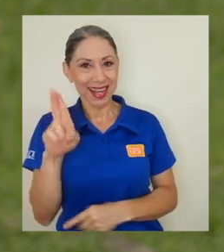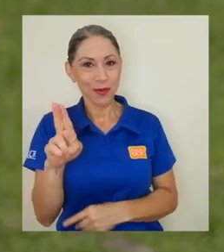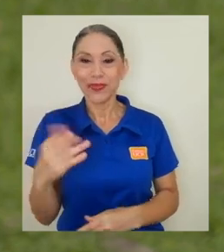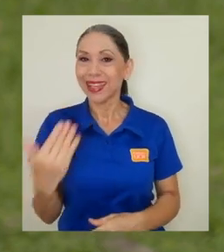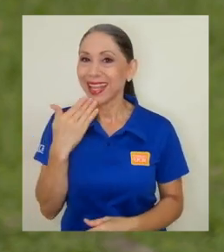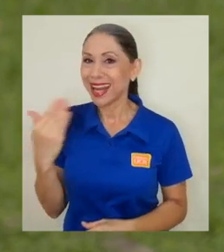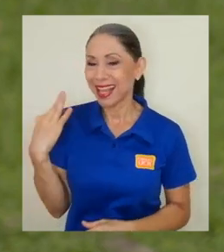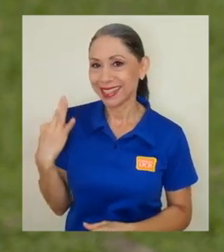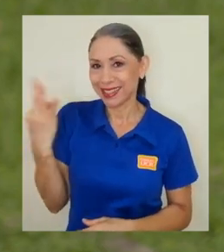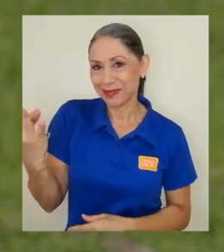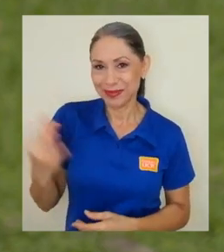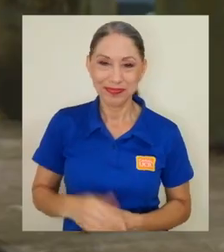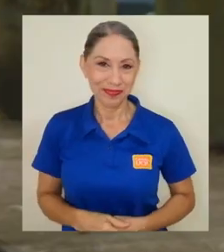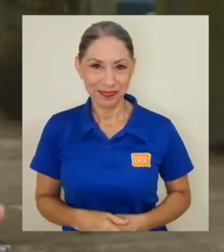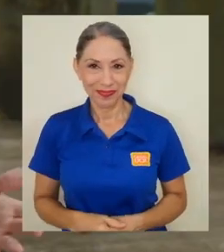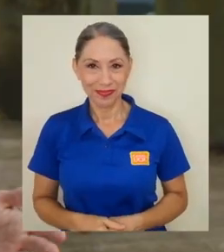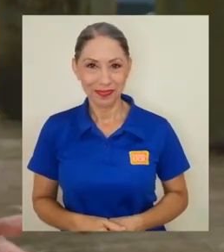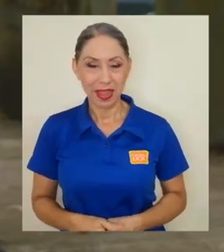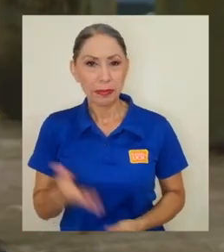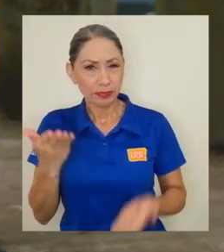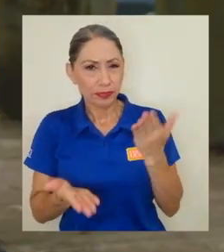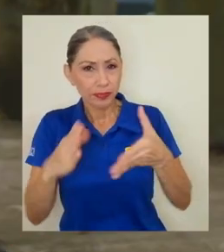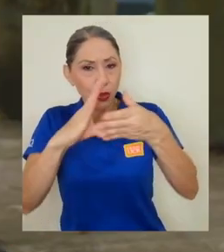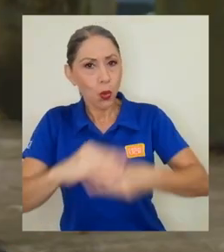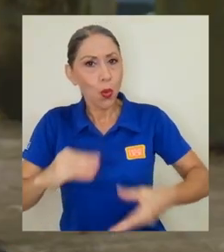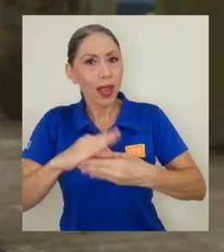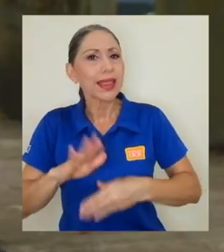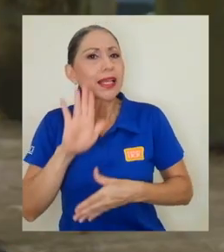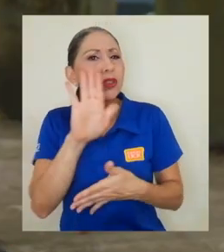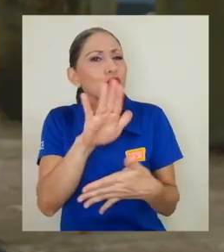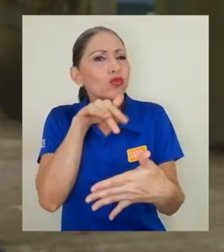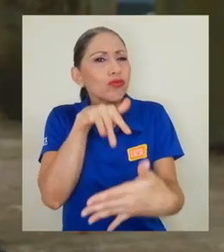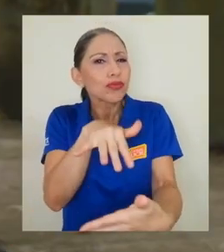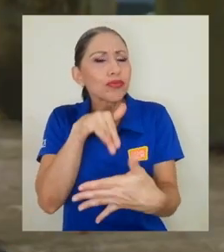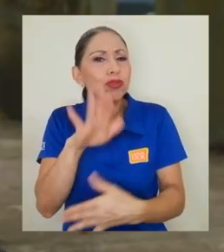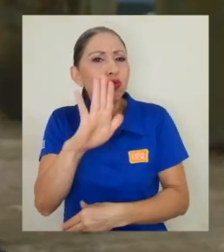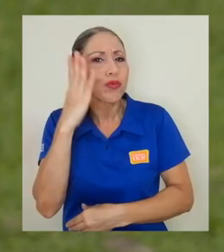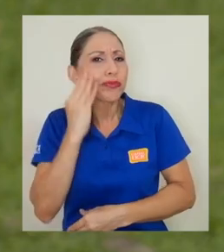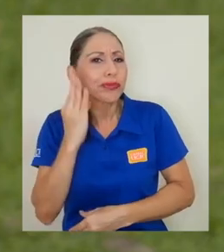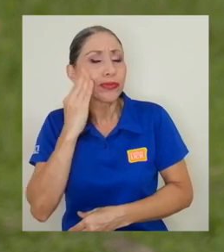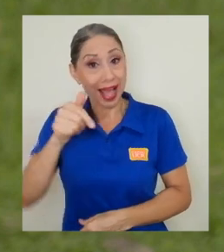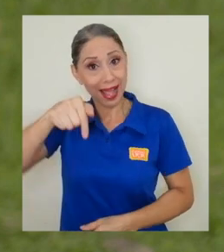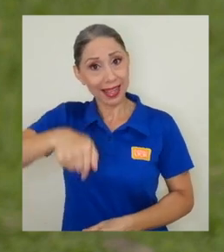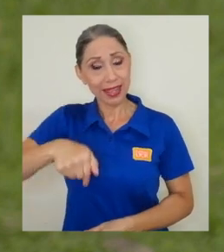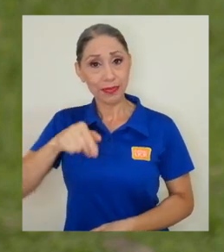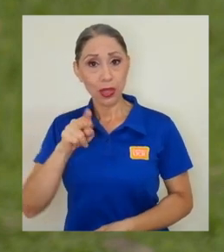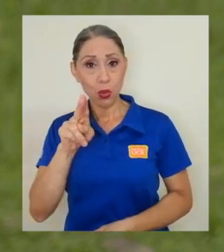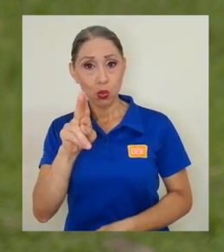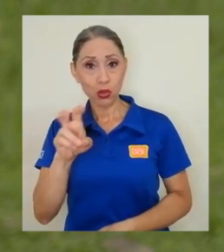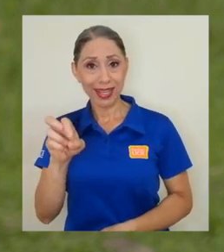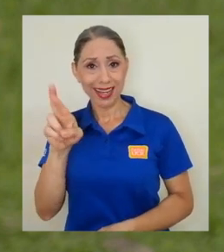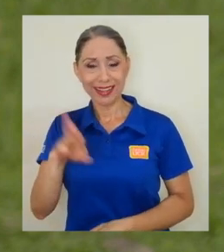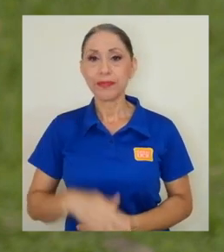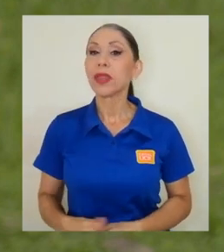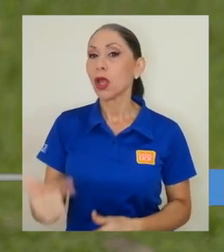Muchísimas gracias por la invitación. Tal vez si nos cuenta un poco cuál ha sido su formación y su trayectoria aquí en la UCR. Bueno, yo estudié